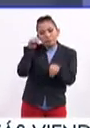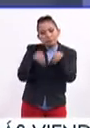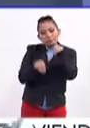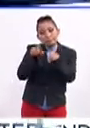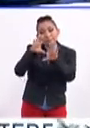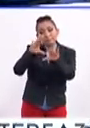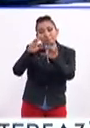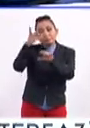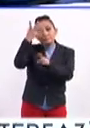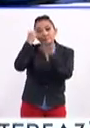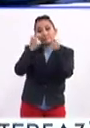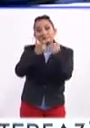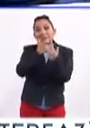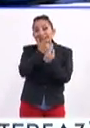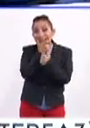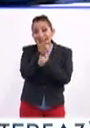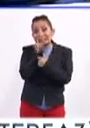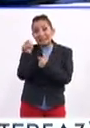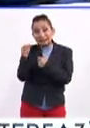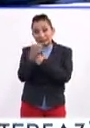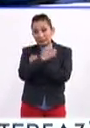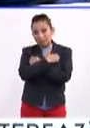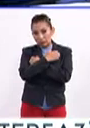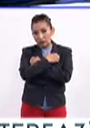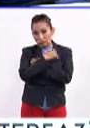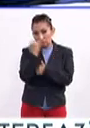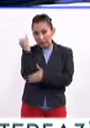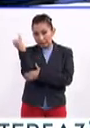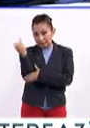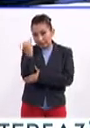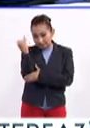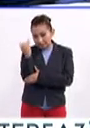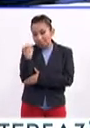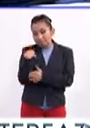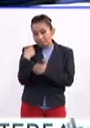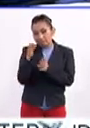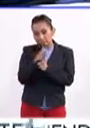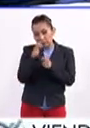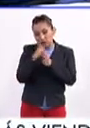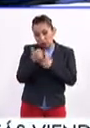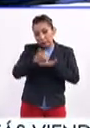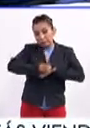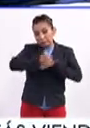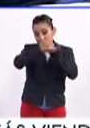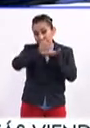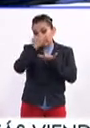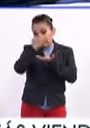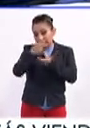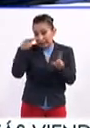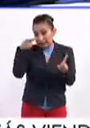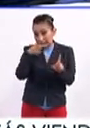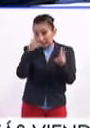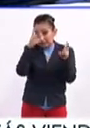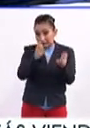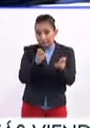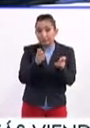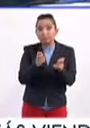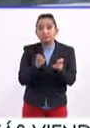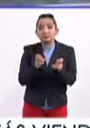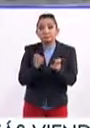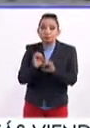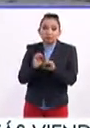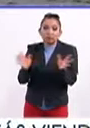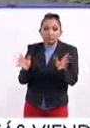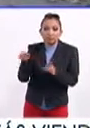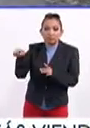enseñanza y aprendizaje del idioma inglés en la educación preescolar. Entonces, a mí me ayuda mucho en ese aspecto, y, este,